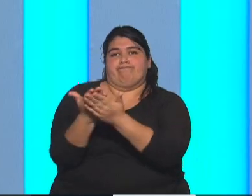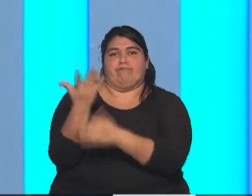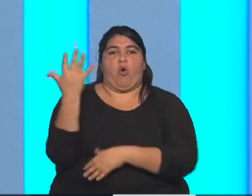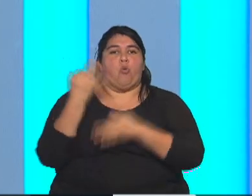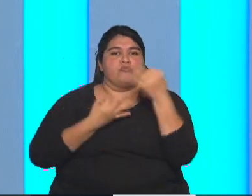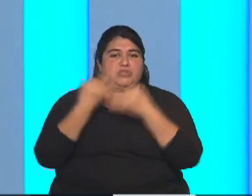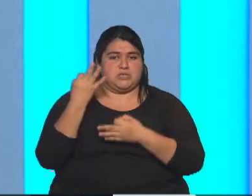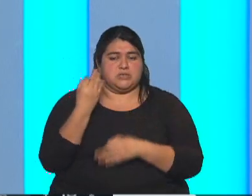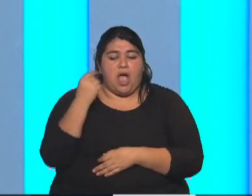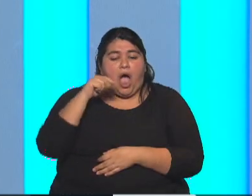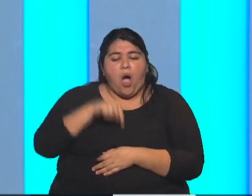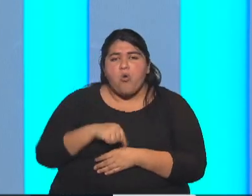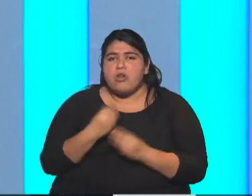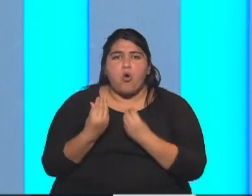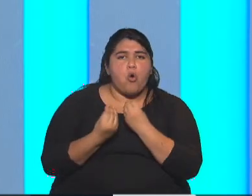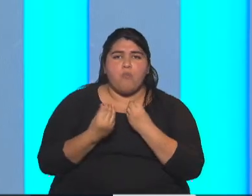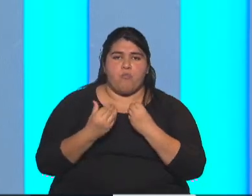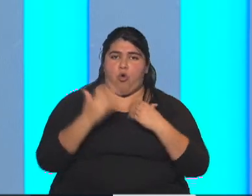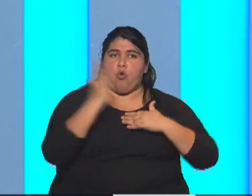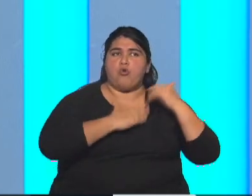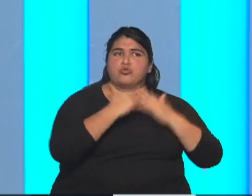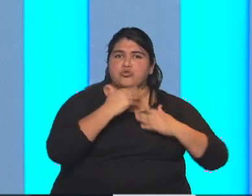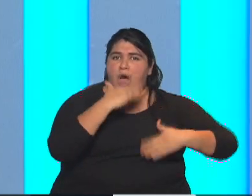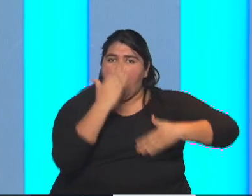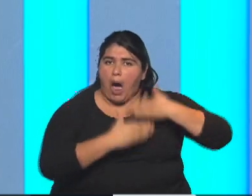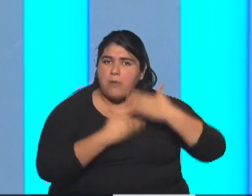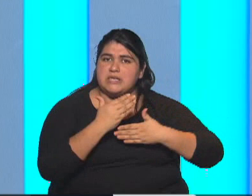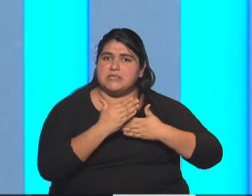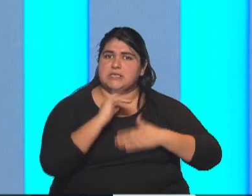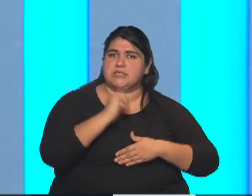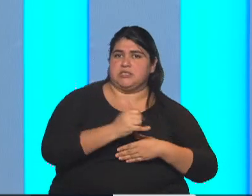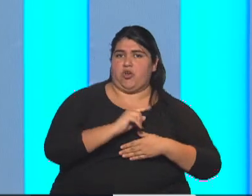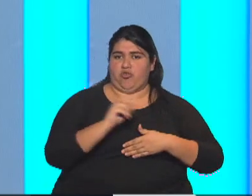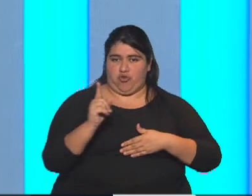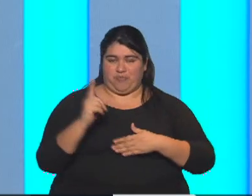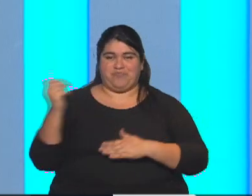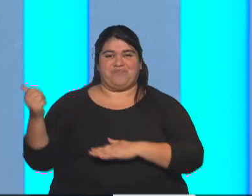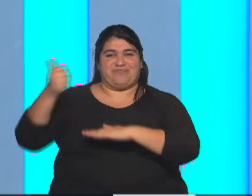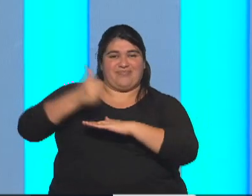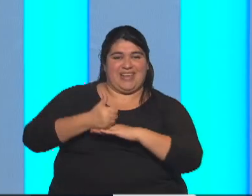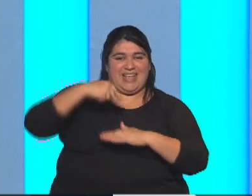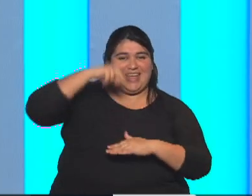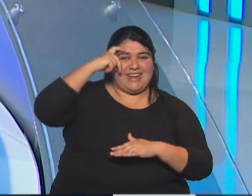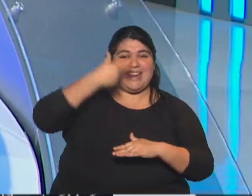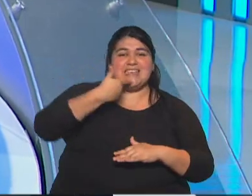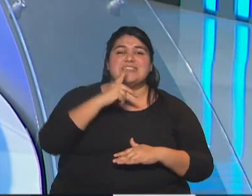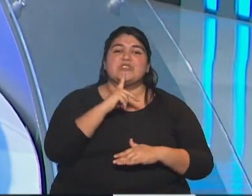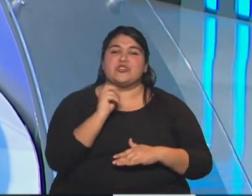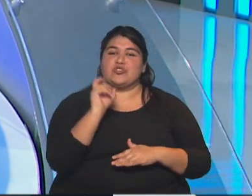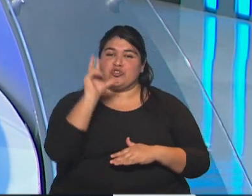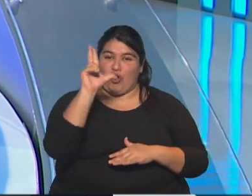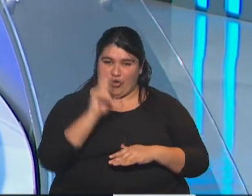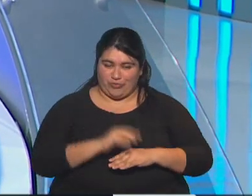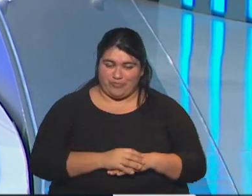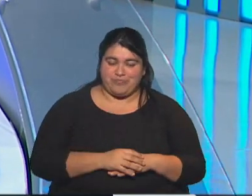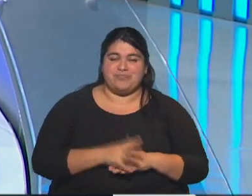es cómo va a afectar esto, el avance de la obra, si es que efectivamente va a suceder. Néstor está aquí en la mesa del escritorio